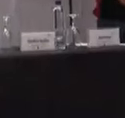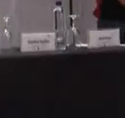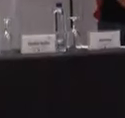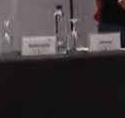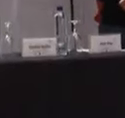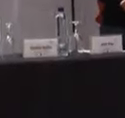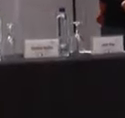El lanzamiento. lanzamiento.